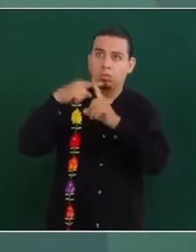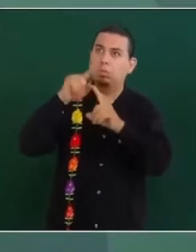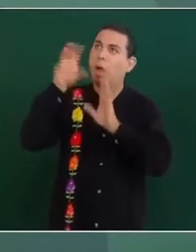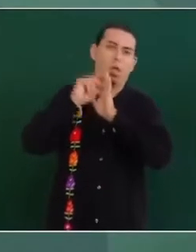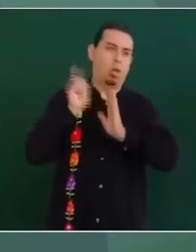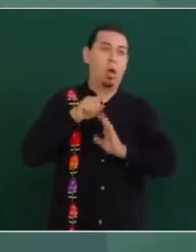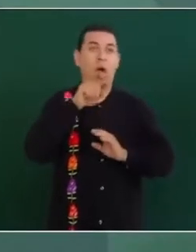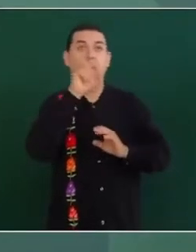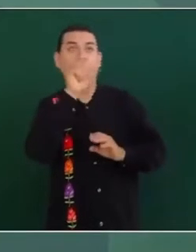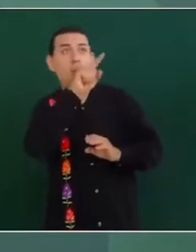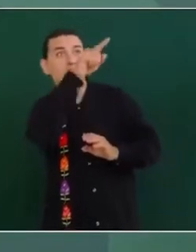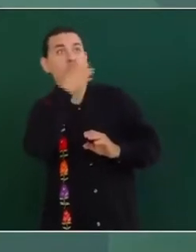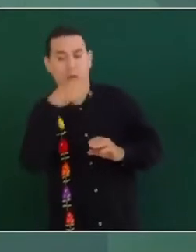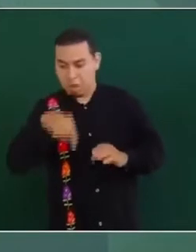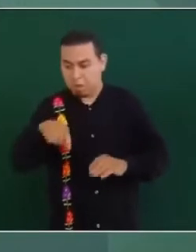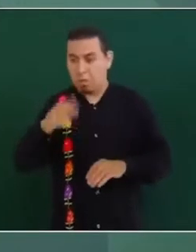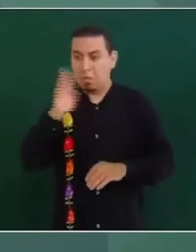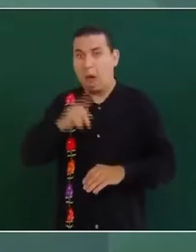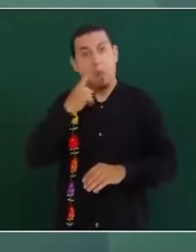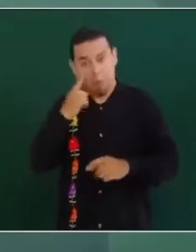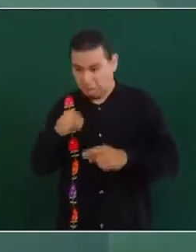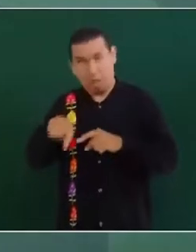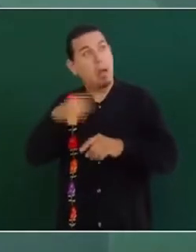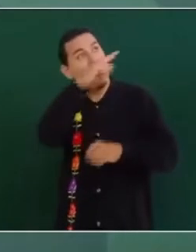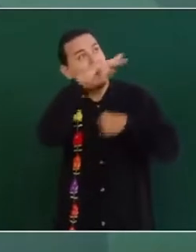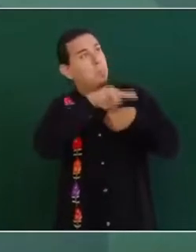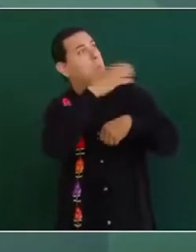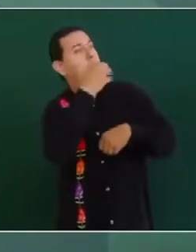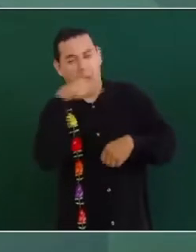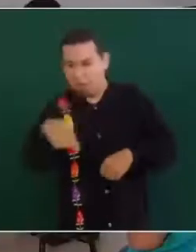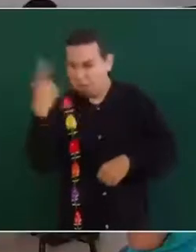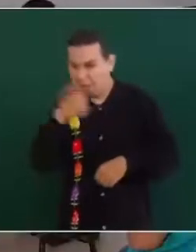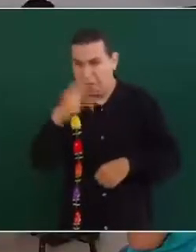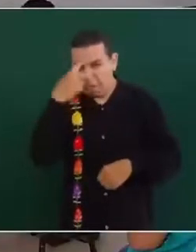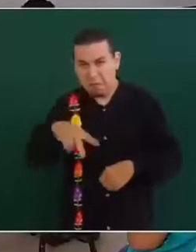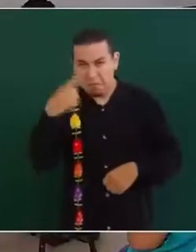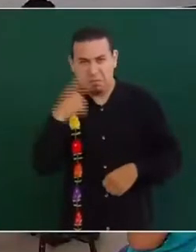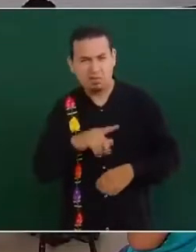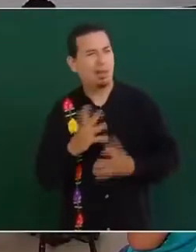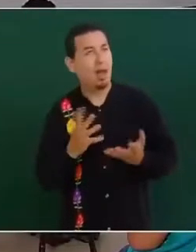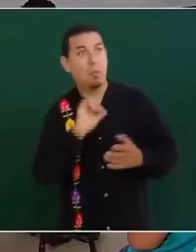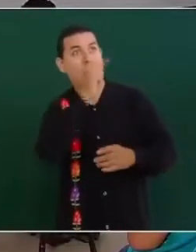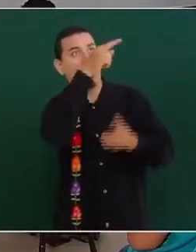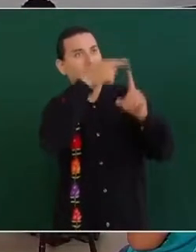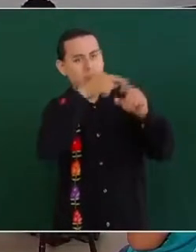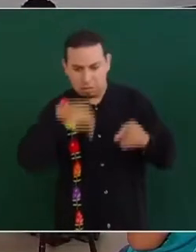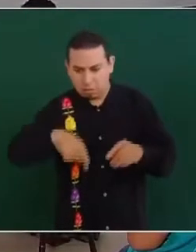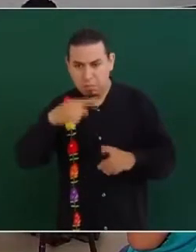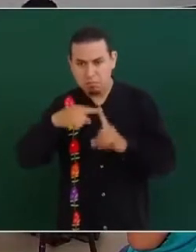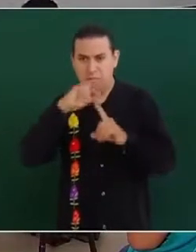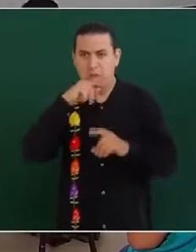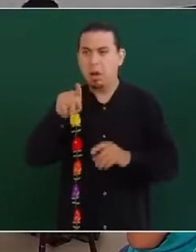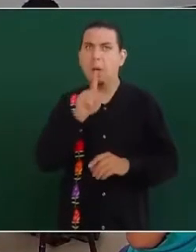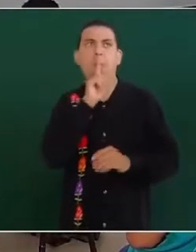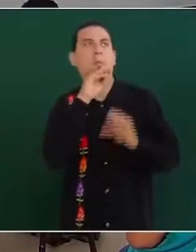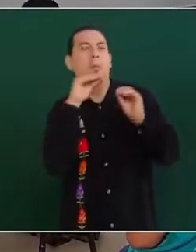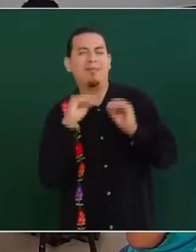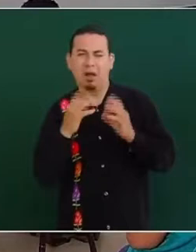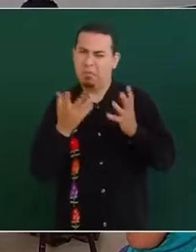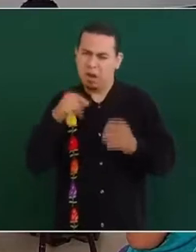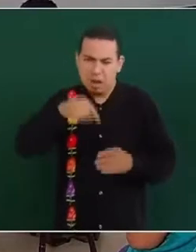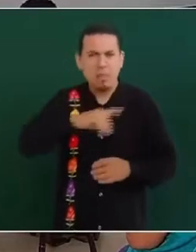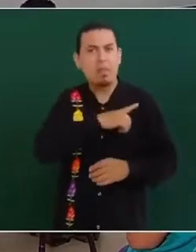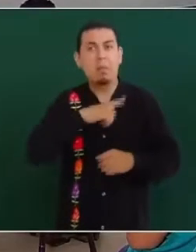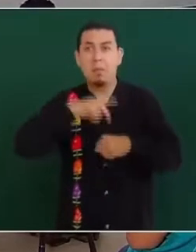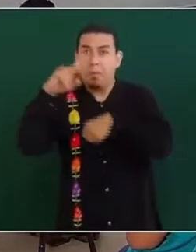Lo de la pensión al adulto mayor es estado de bienestar y se aplica en casi todos los países europeos cuando se llega a una determinada